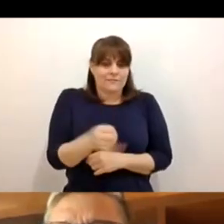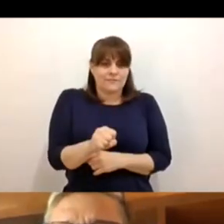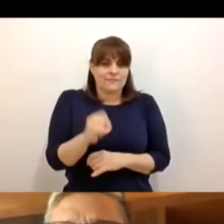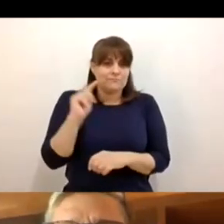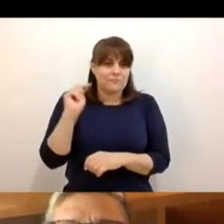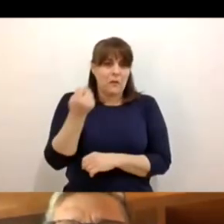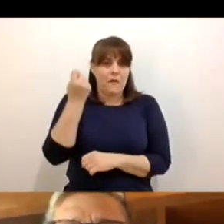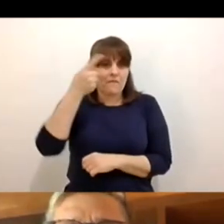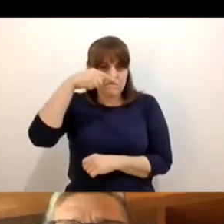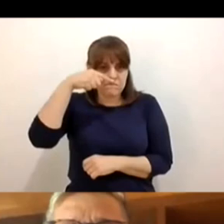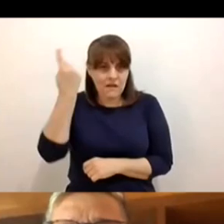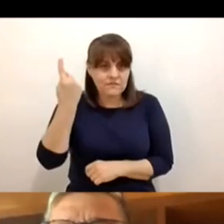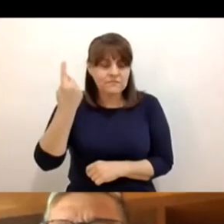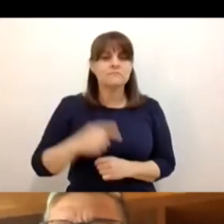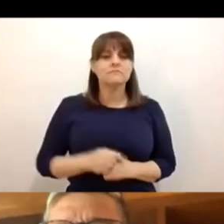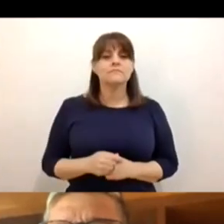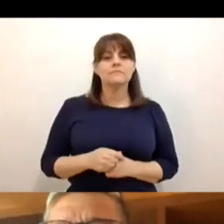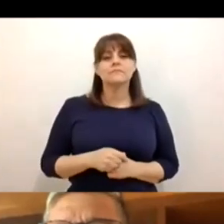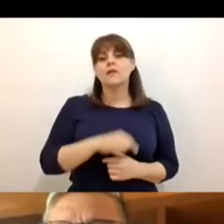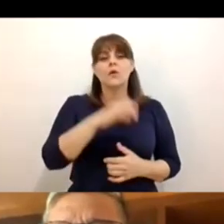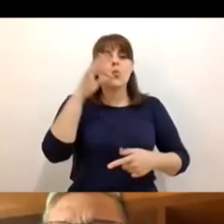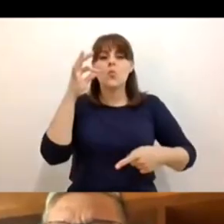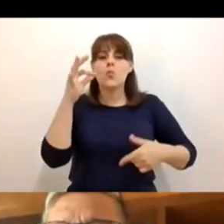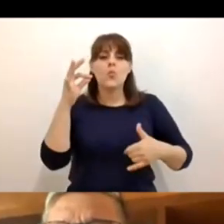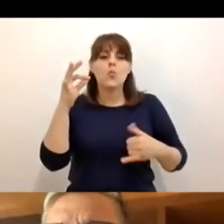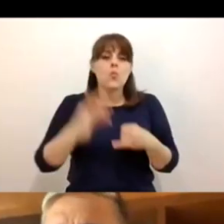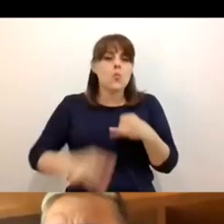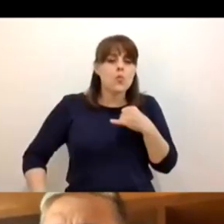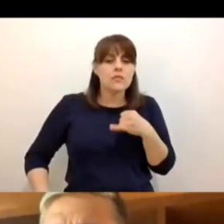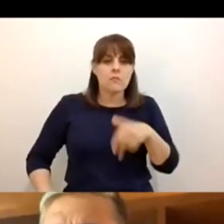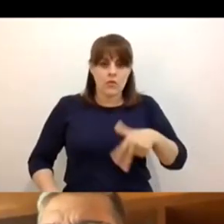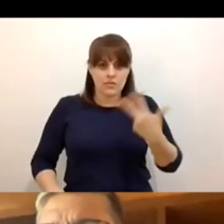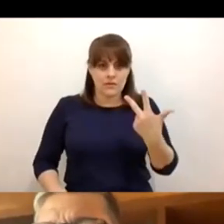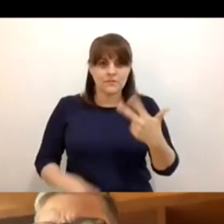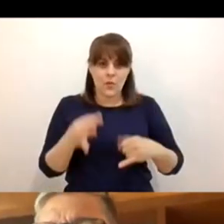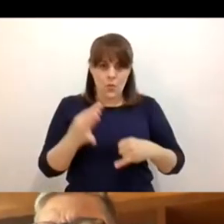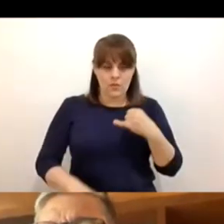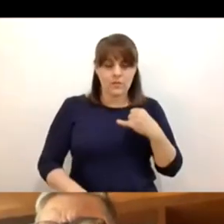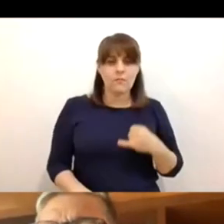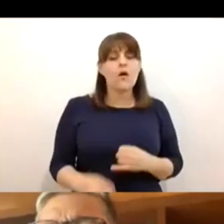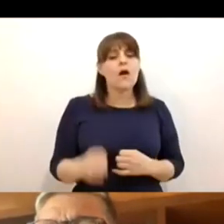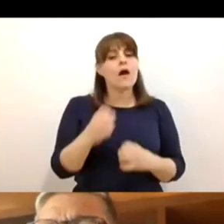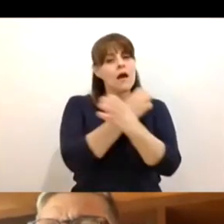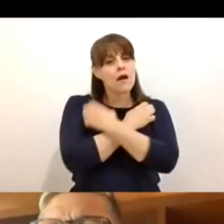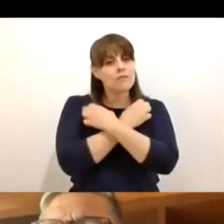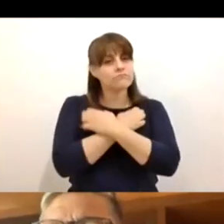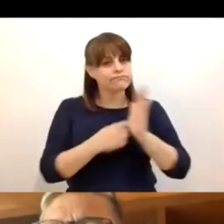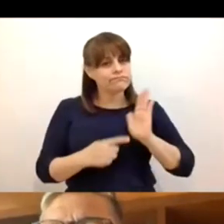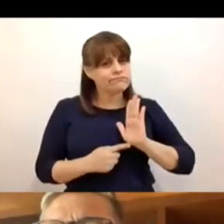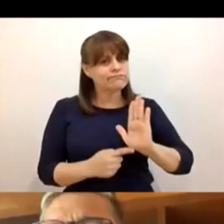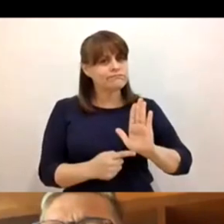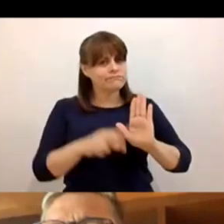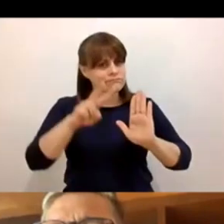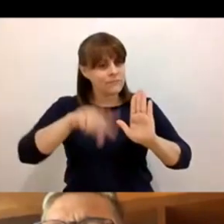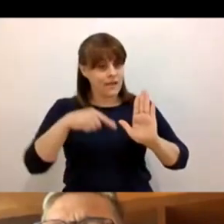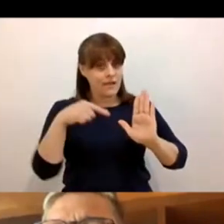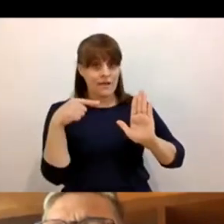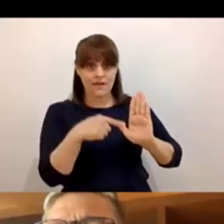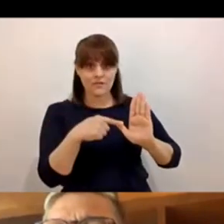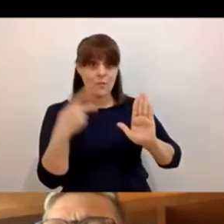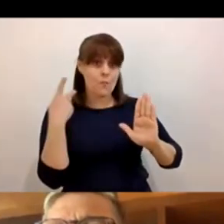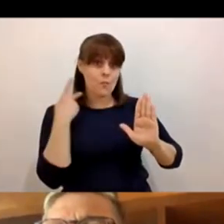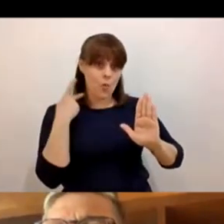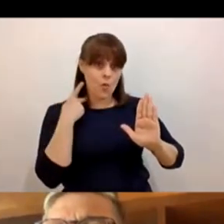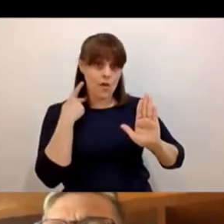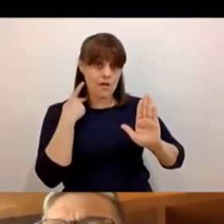finalmente, pues señalar que quedó demostrado que la educación es la única política que realmente